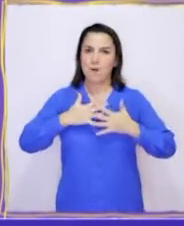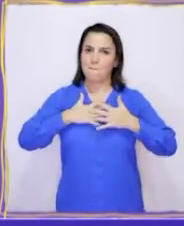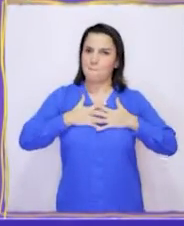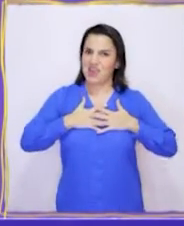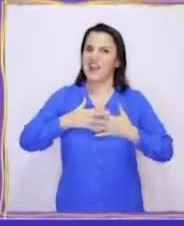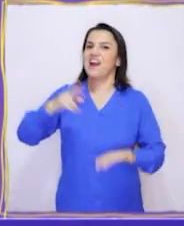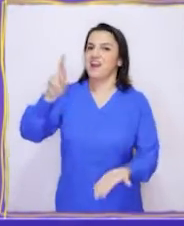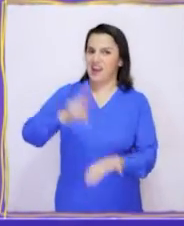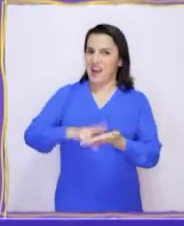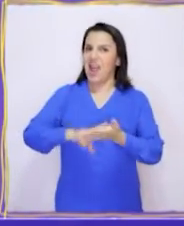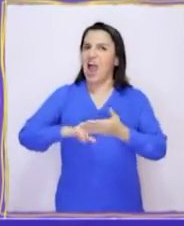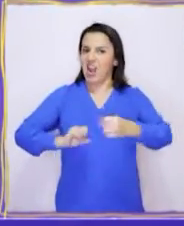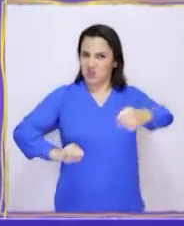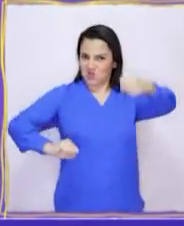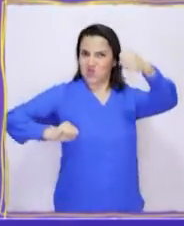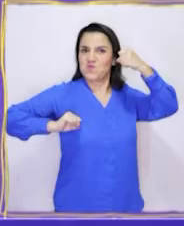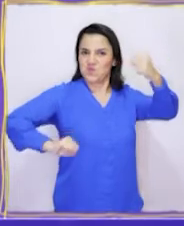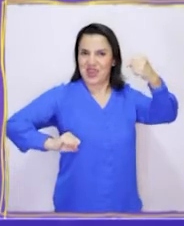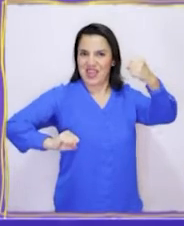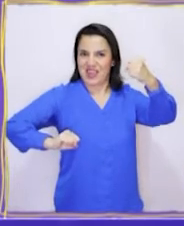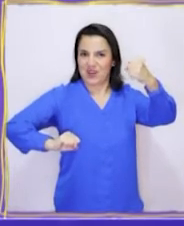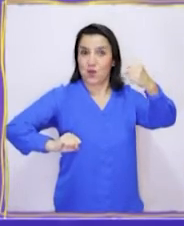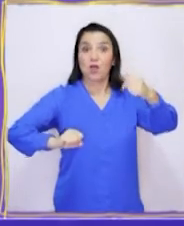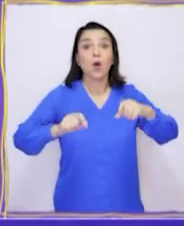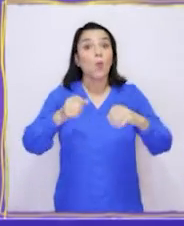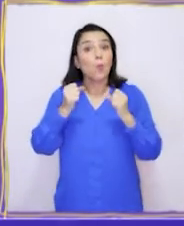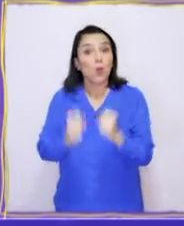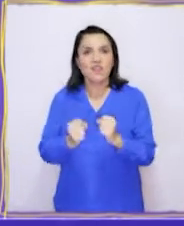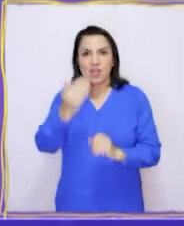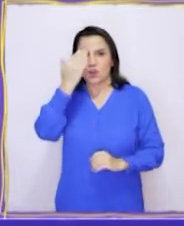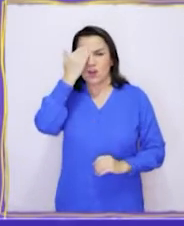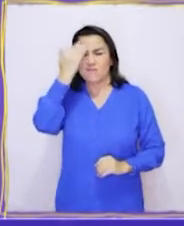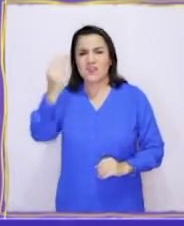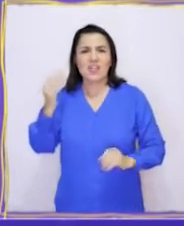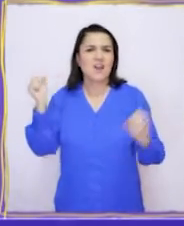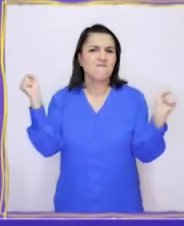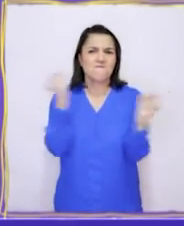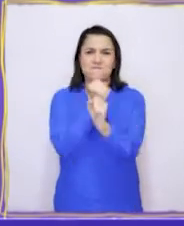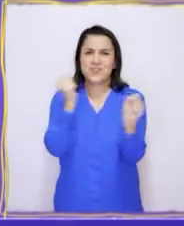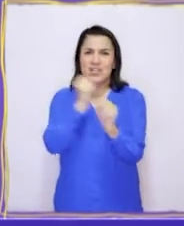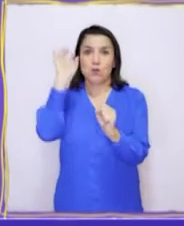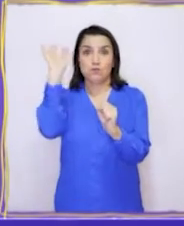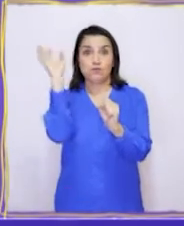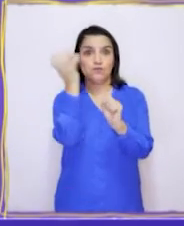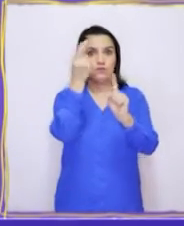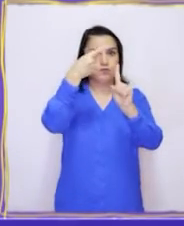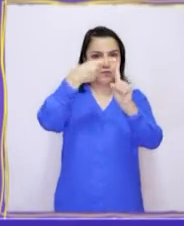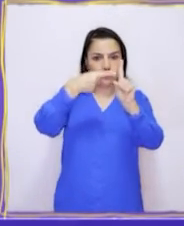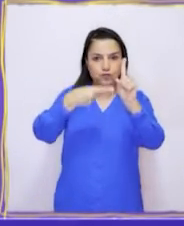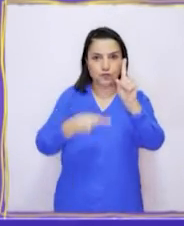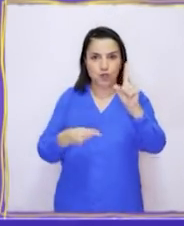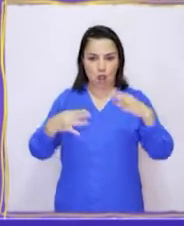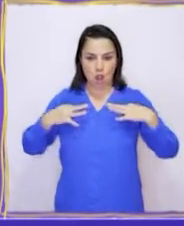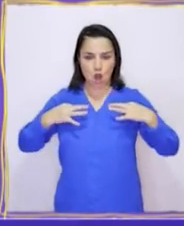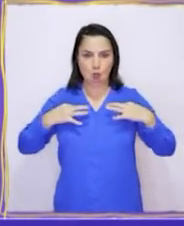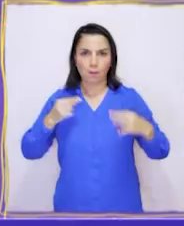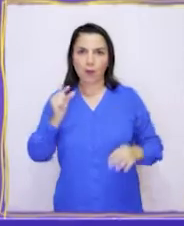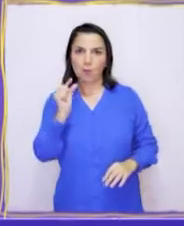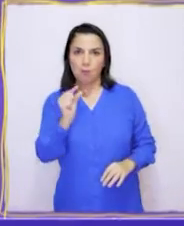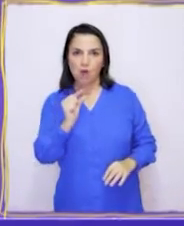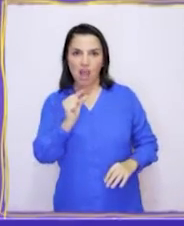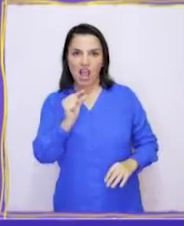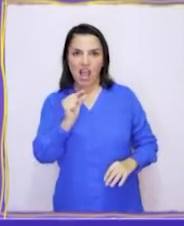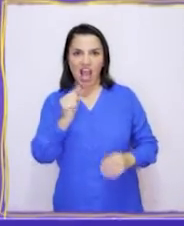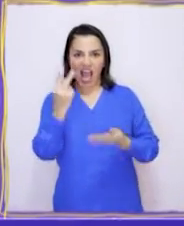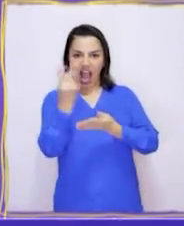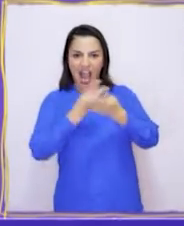unos reales superhéroes, ya que pudieron enfrentar bajas temperaturas, con poca ropa y usando